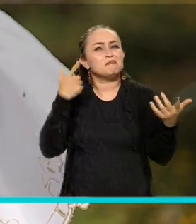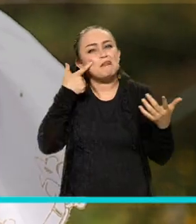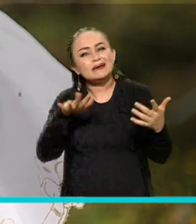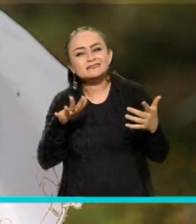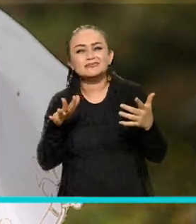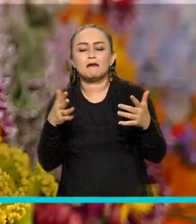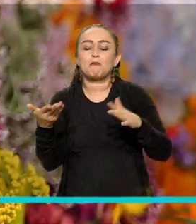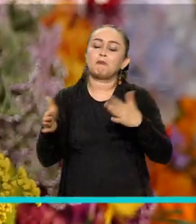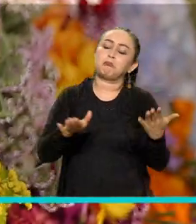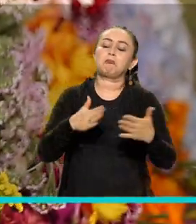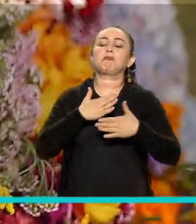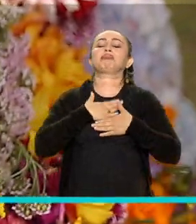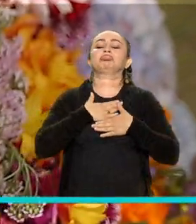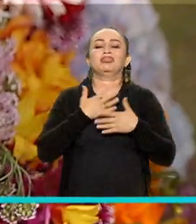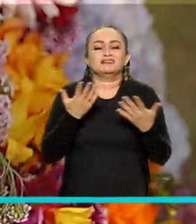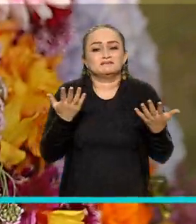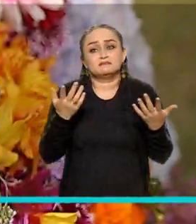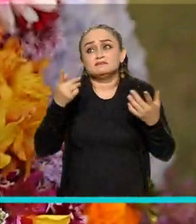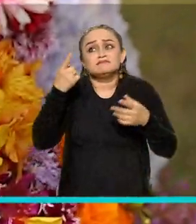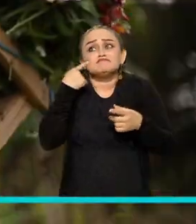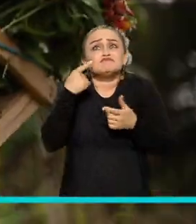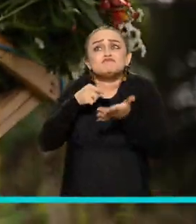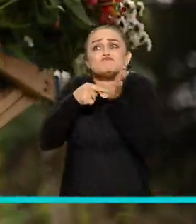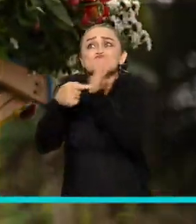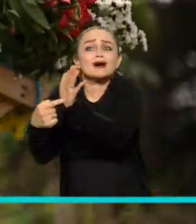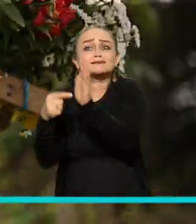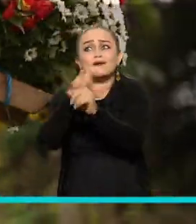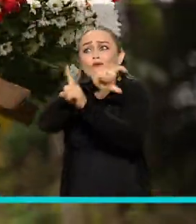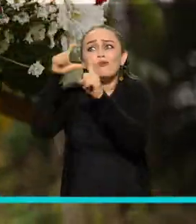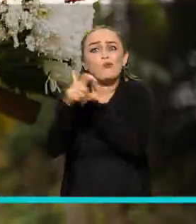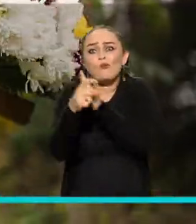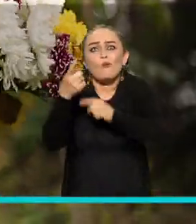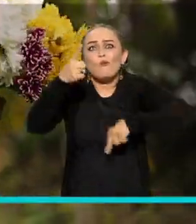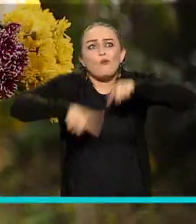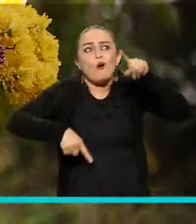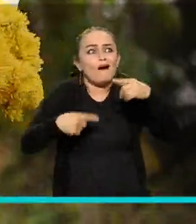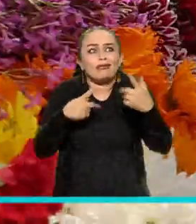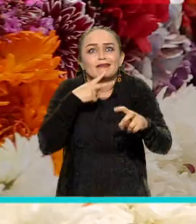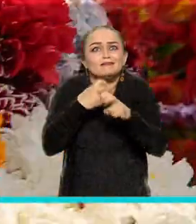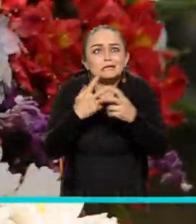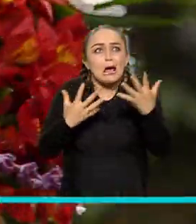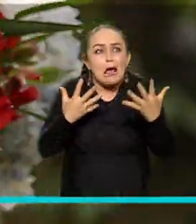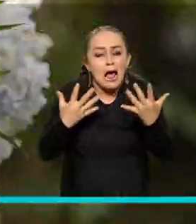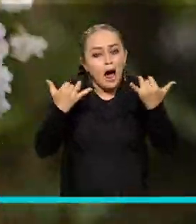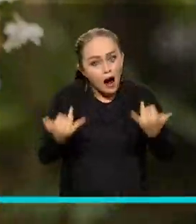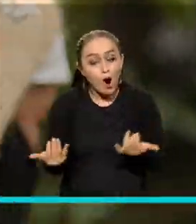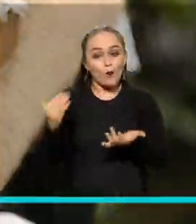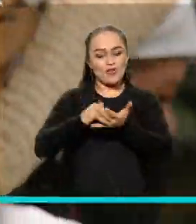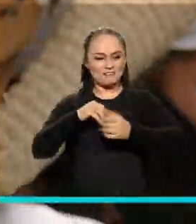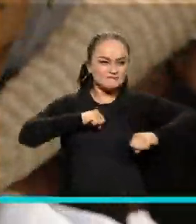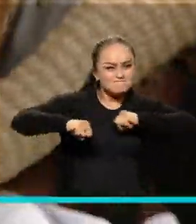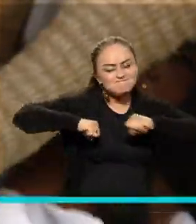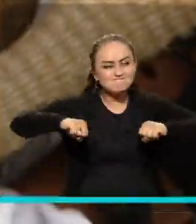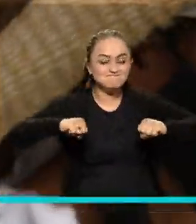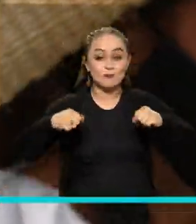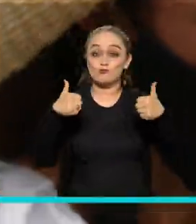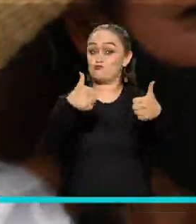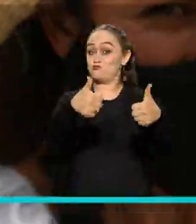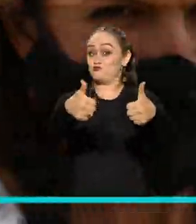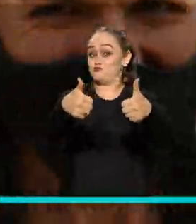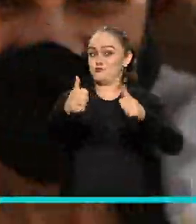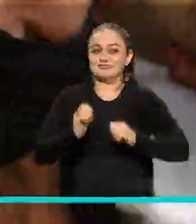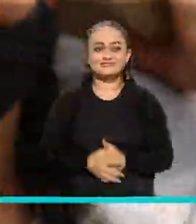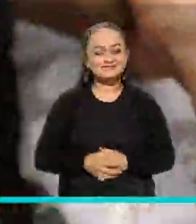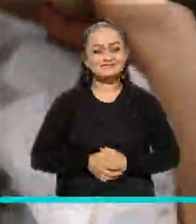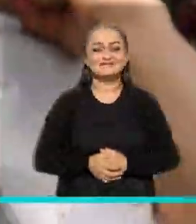muerto donde la verdad no hubo posibilidad de mostrar nuestra cultura. Entonces, yo creo que es volver a renacer. Y creo que este año vamos con